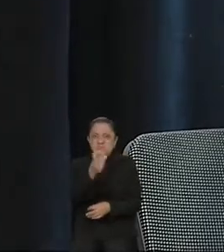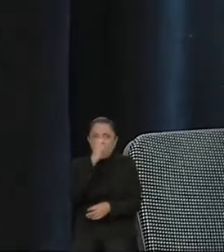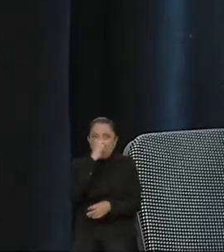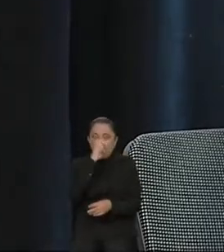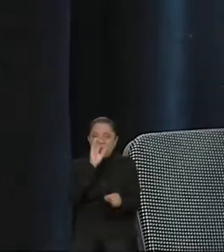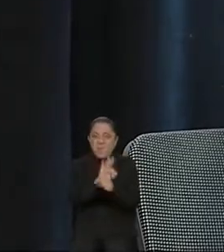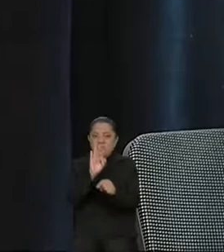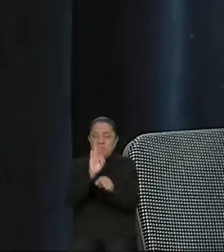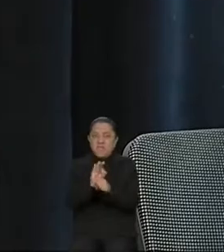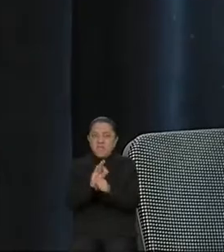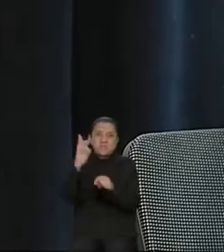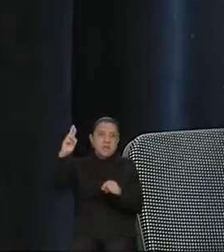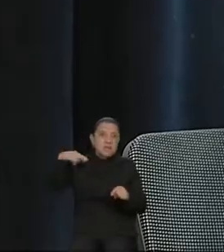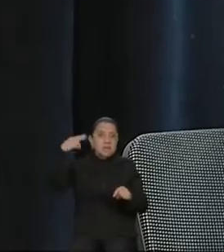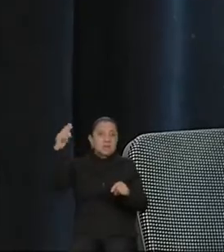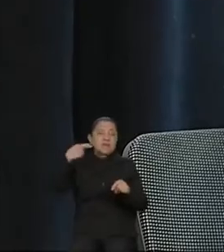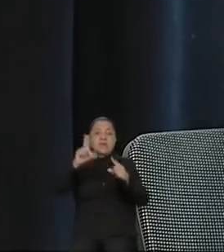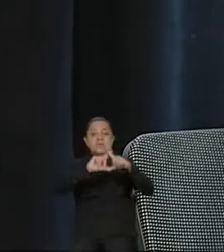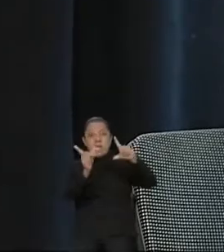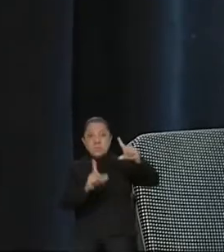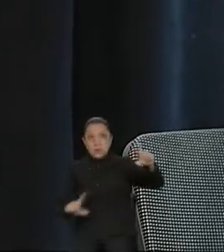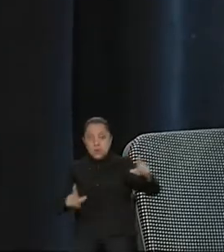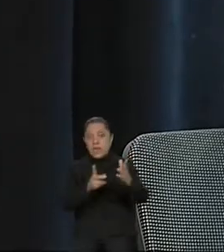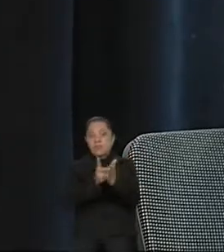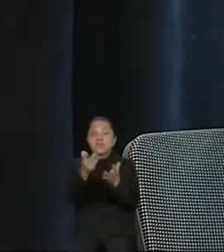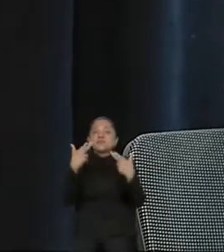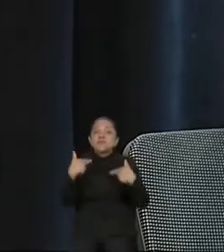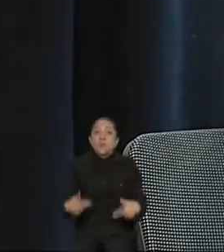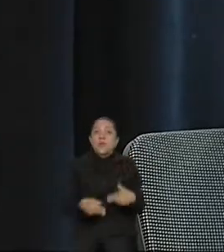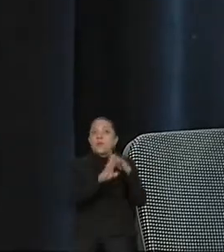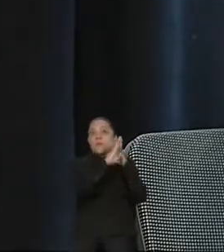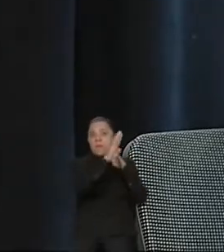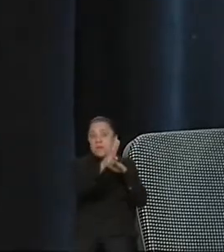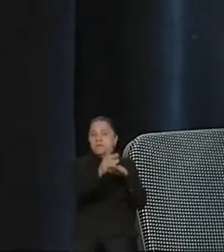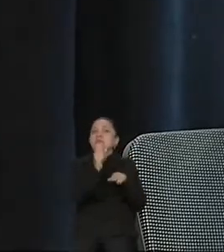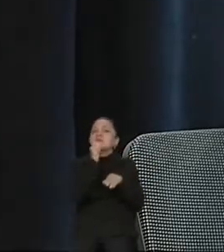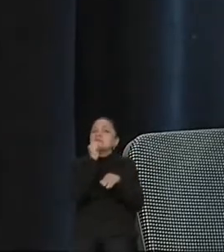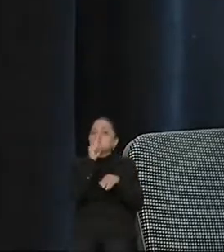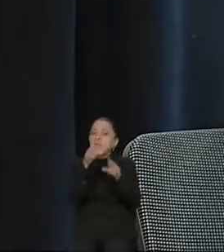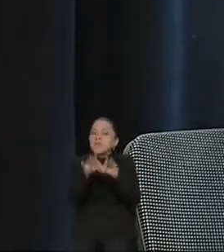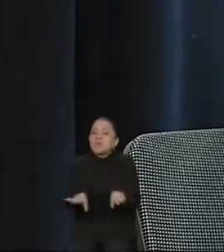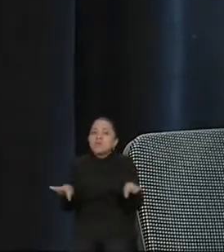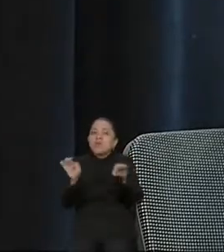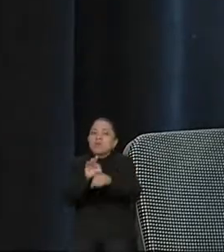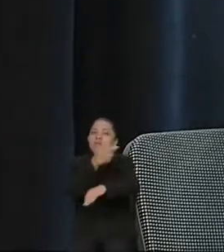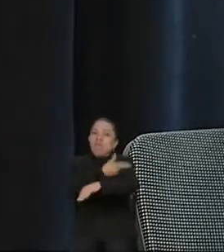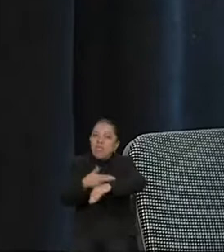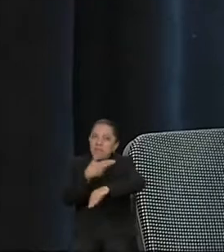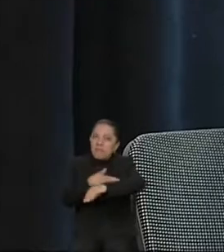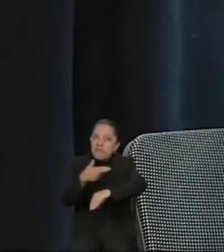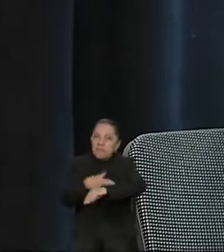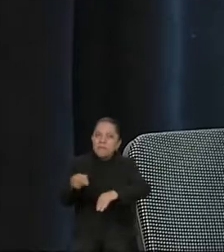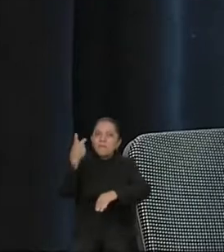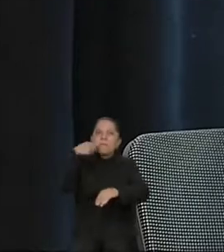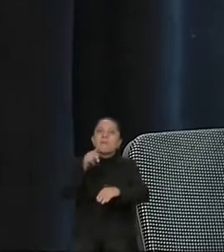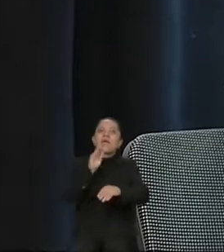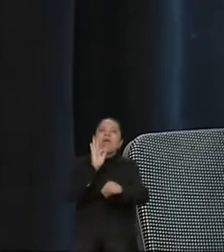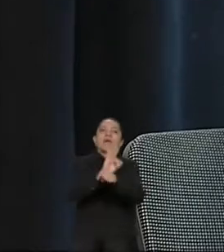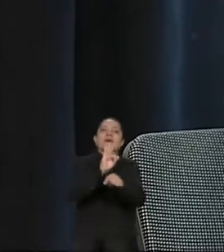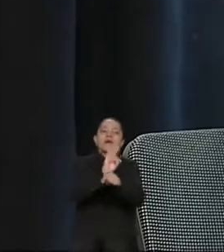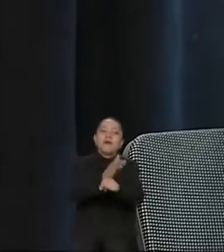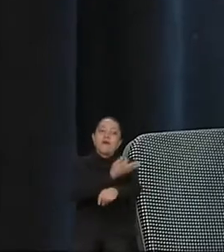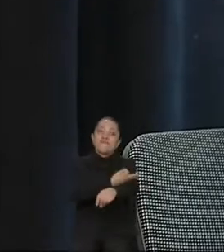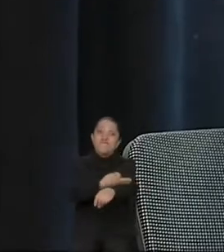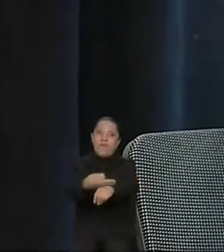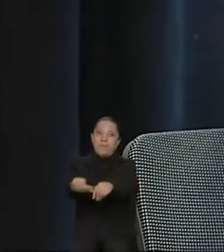derechos humanos de nuestros migrantes, en donde también va a ser muy importante la gestión que se pueda hacer a favor de las familias migrantes. Por esa razón,